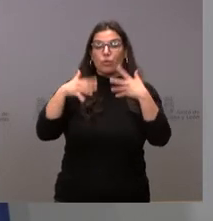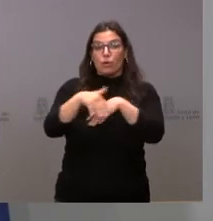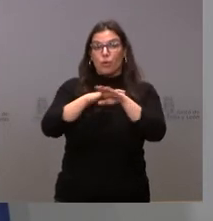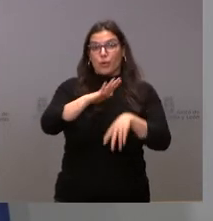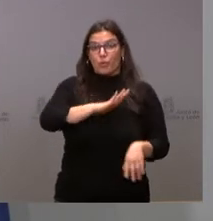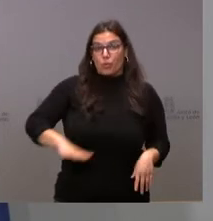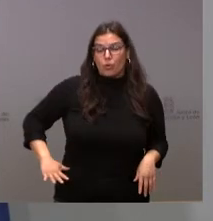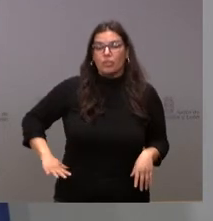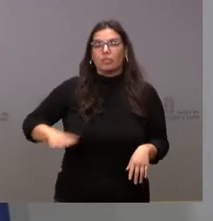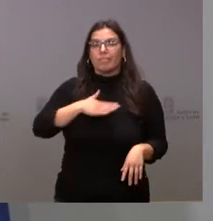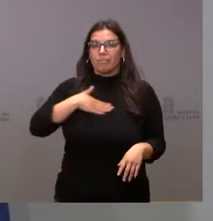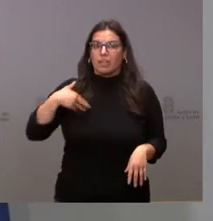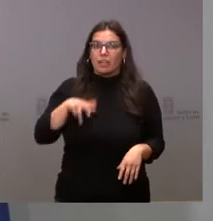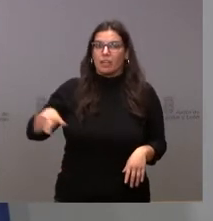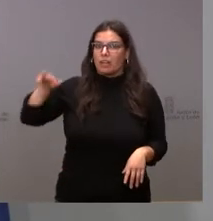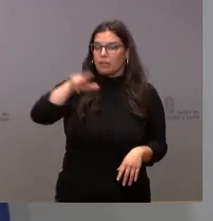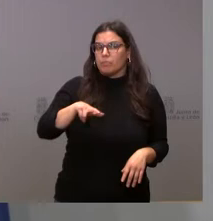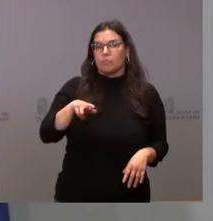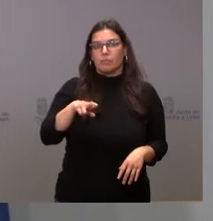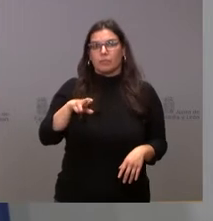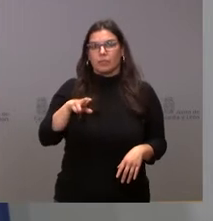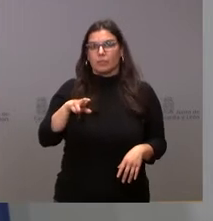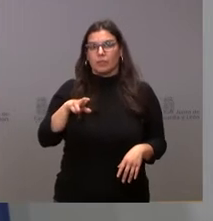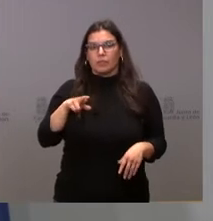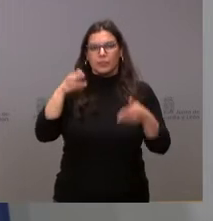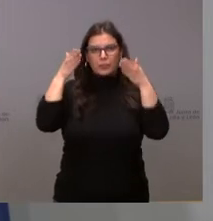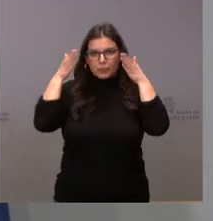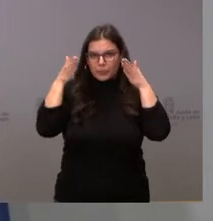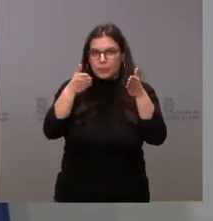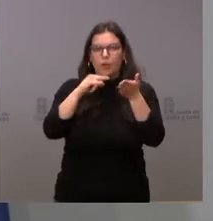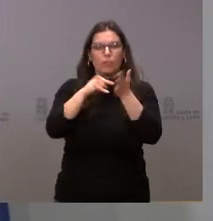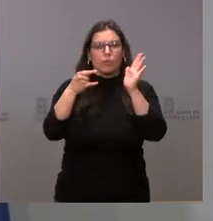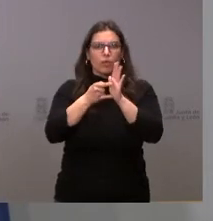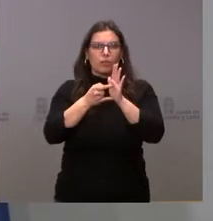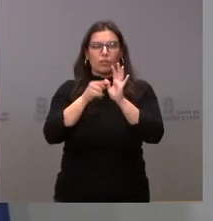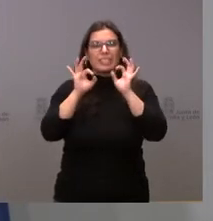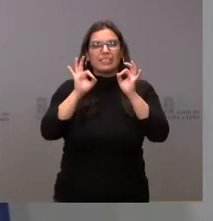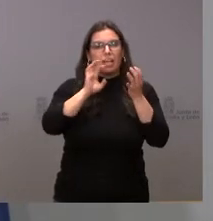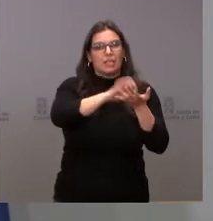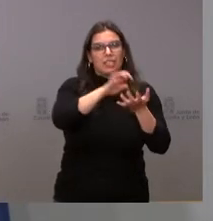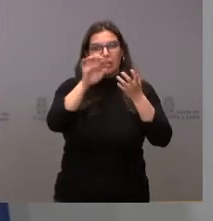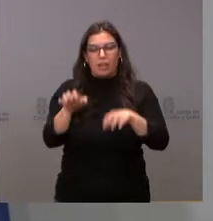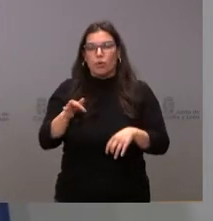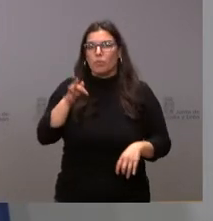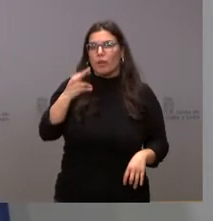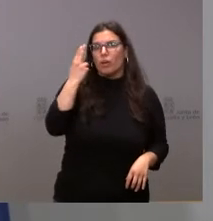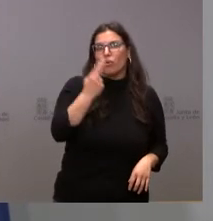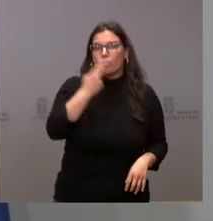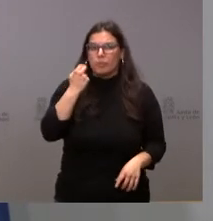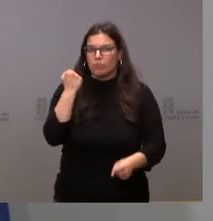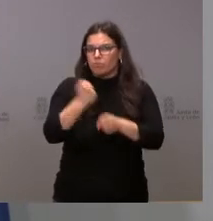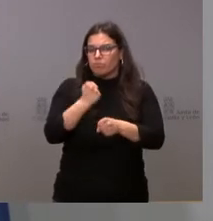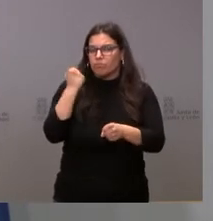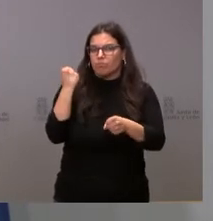funciones quiere reiterar su máxima dedicación al proyecto de Castilla y León, el compromiso del trabajo